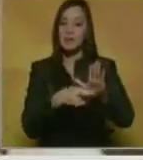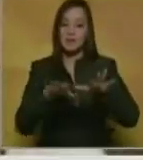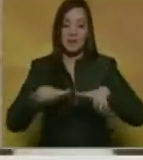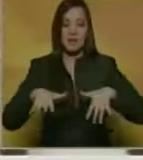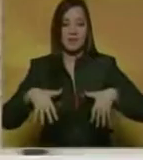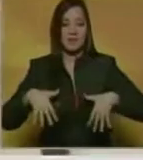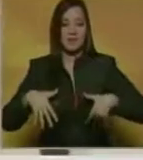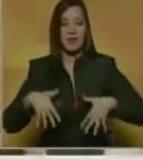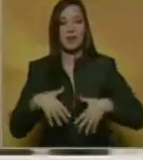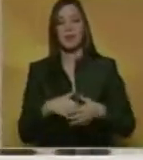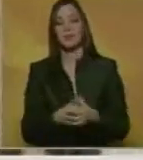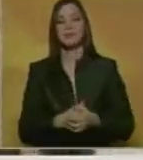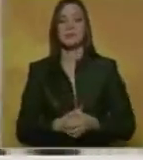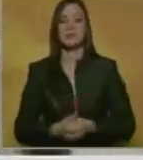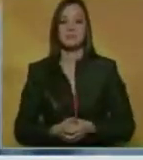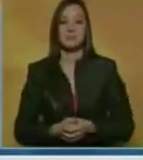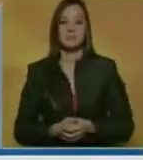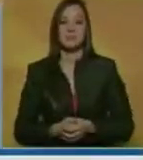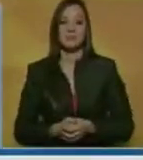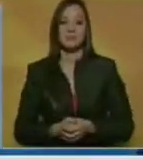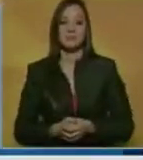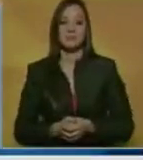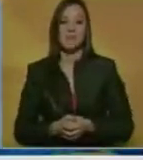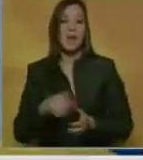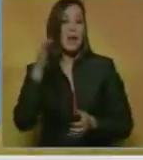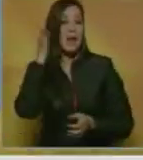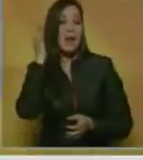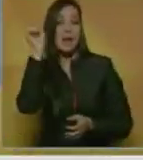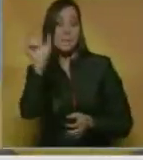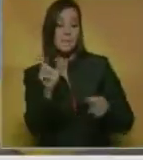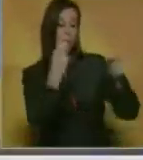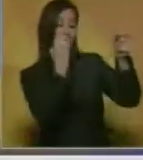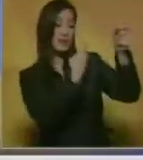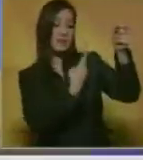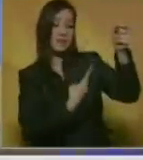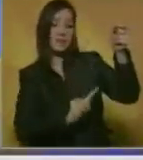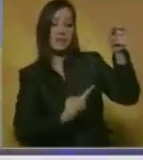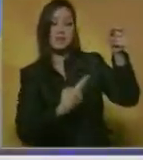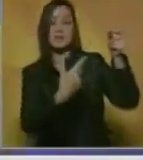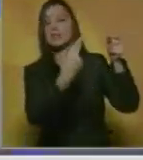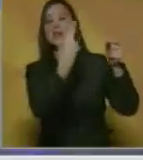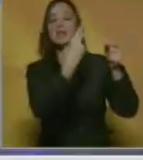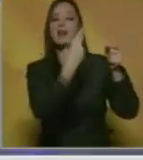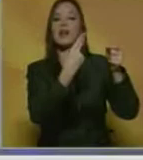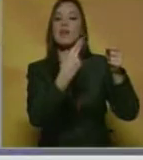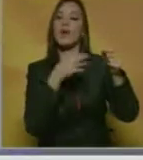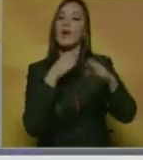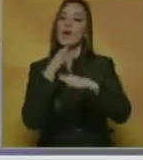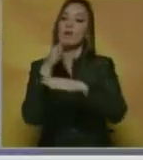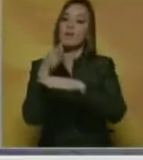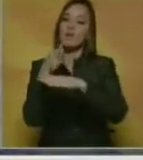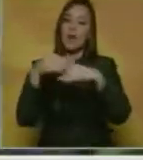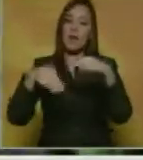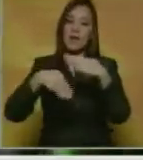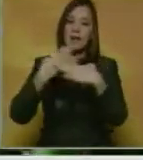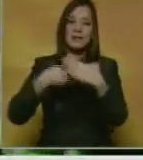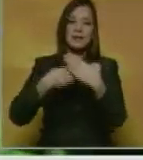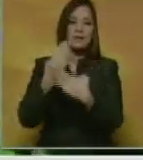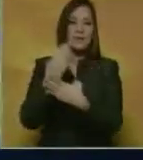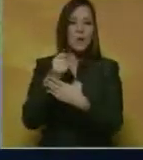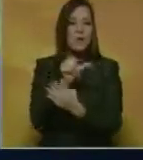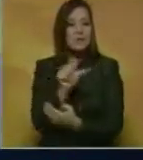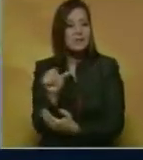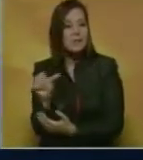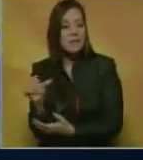y las telas de cada pieza. La diseñadora Beatriz Peñalver estuvo en la Semana de la Moda de Madrid. Durante la